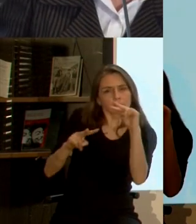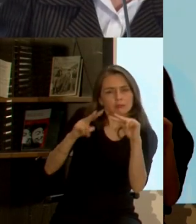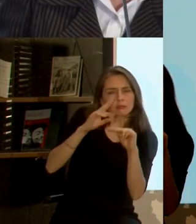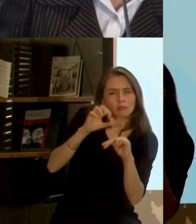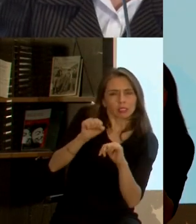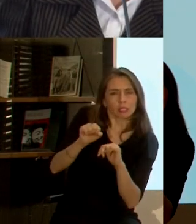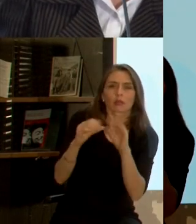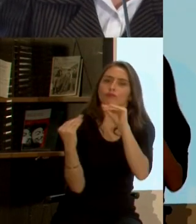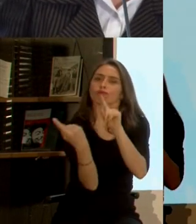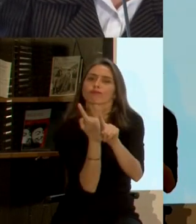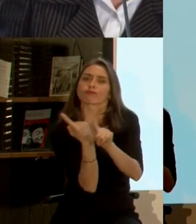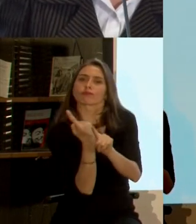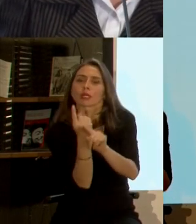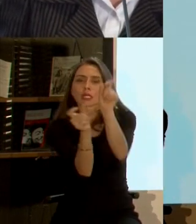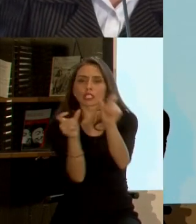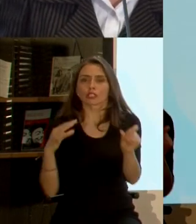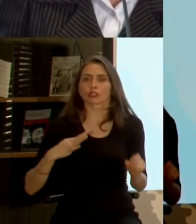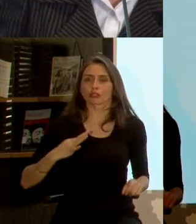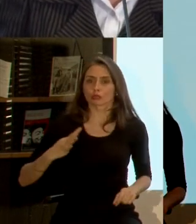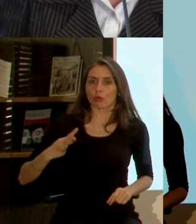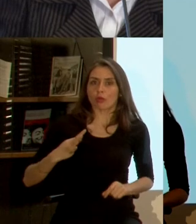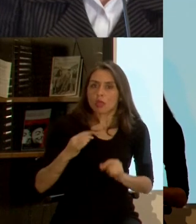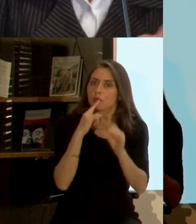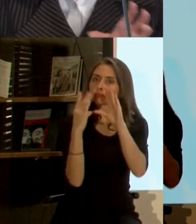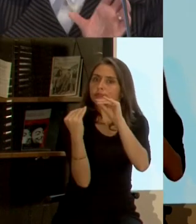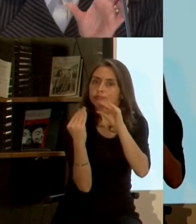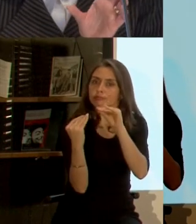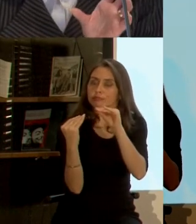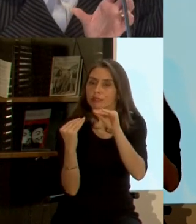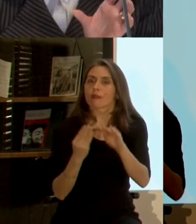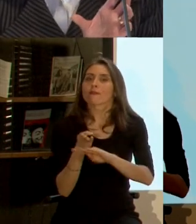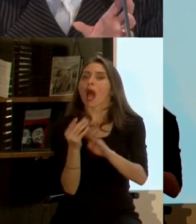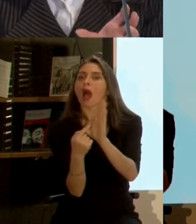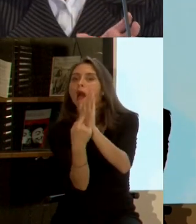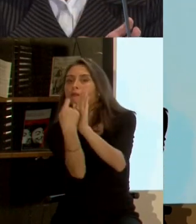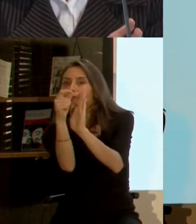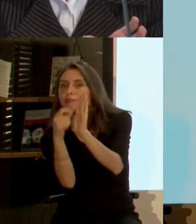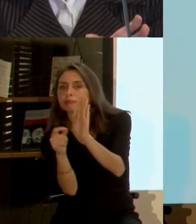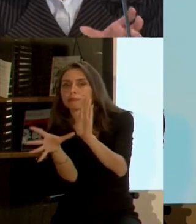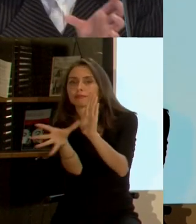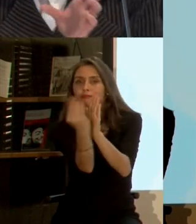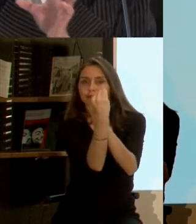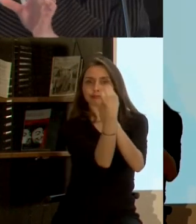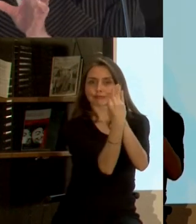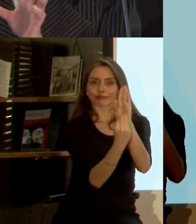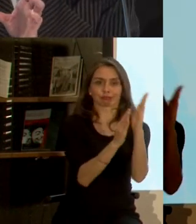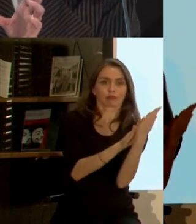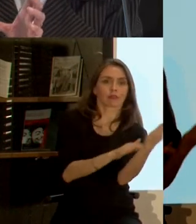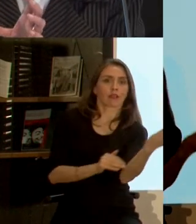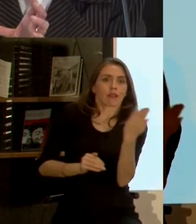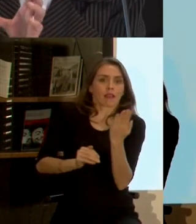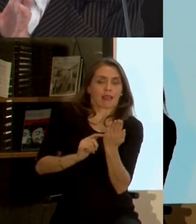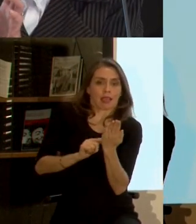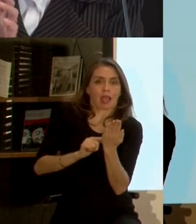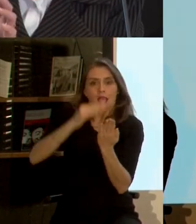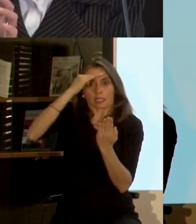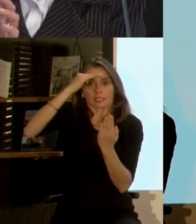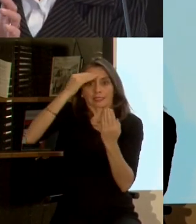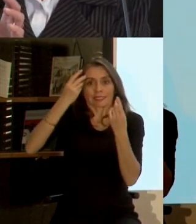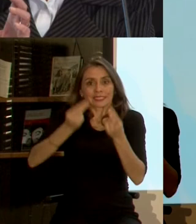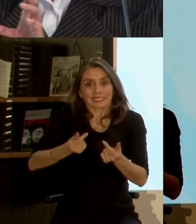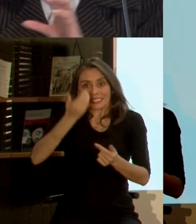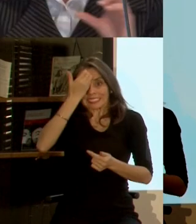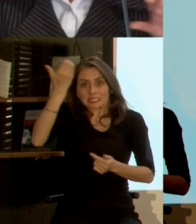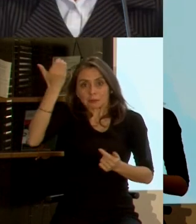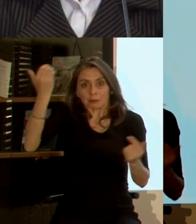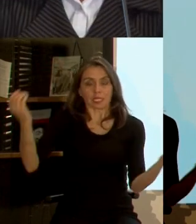hablando con la ciudadanía cuando llegábamos después se recogieron estos datos y luego con expertos se llevaba